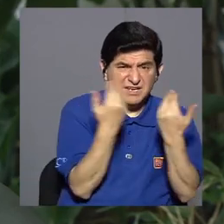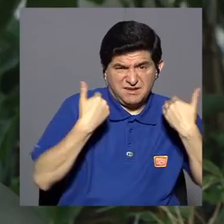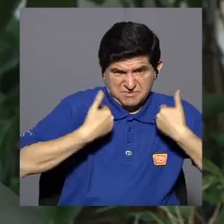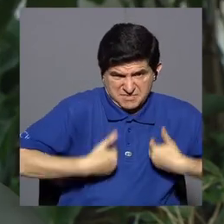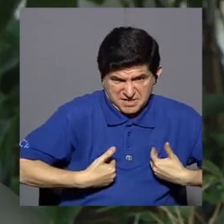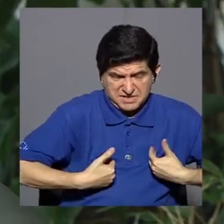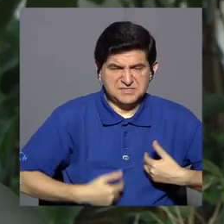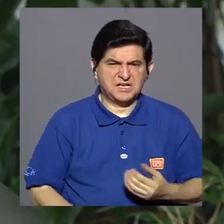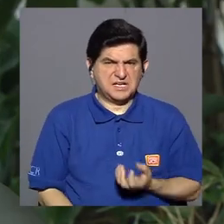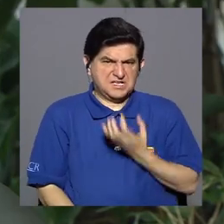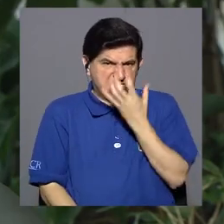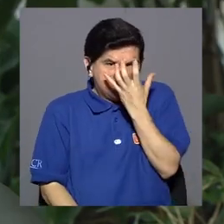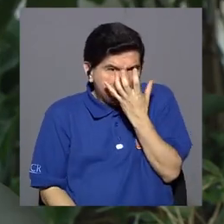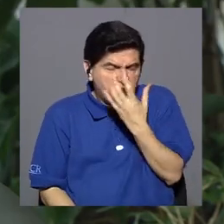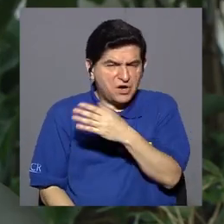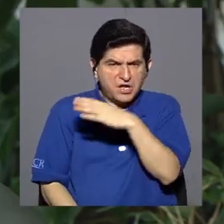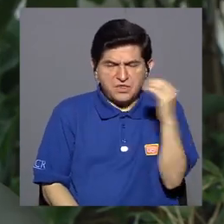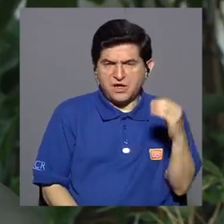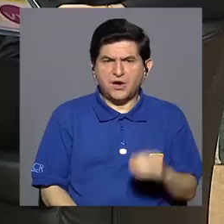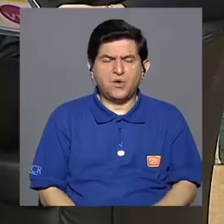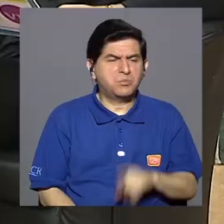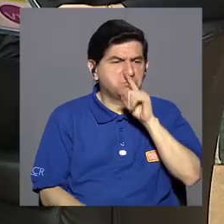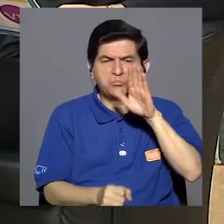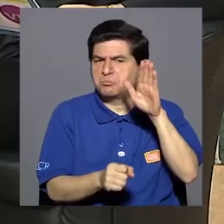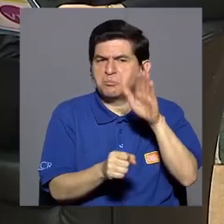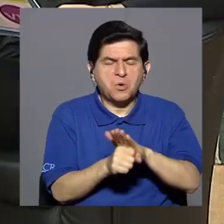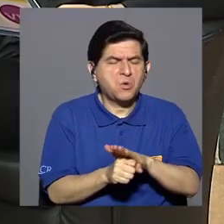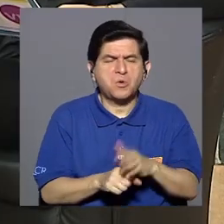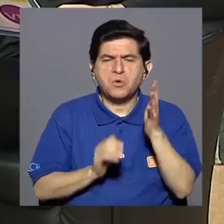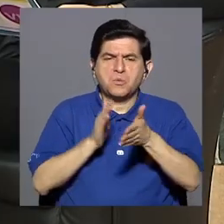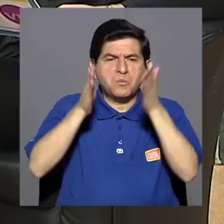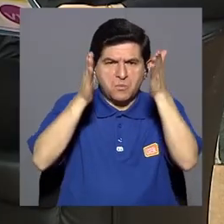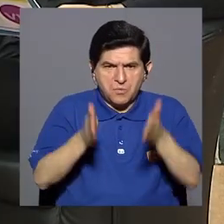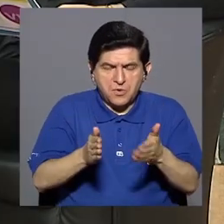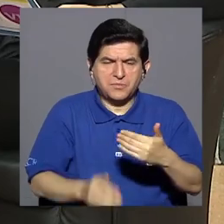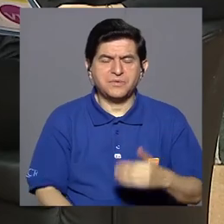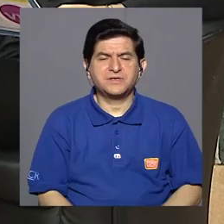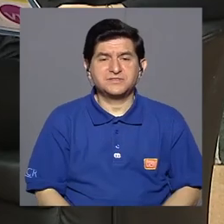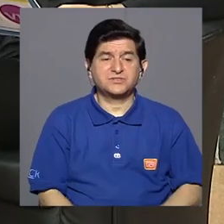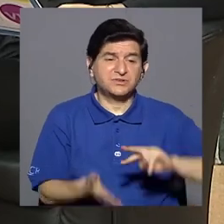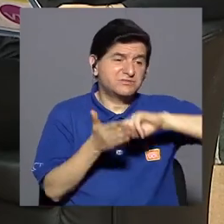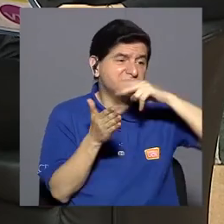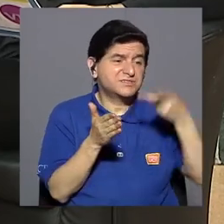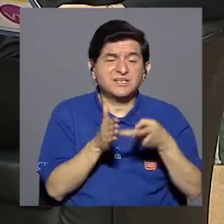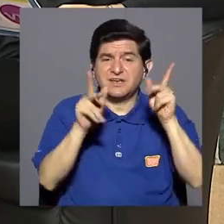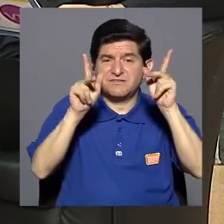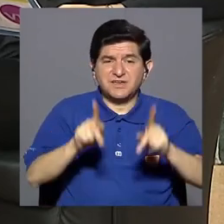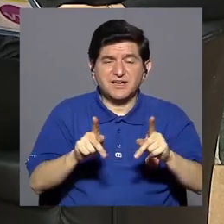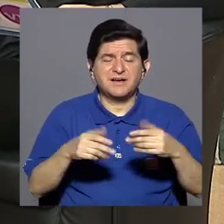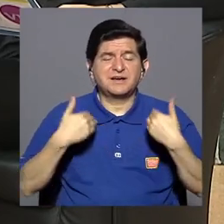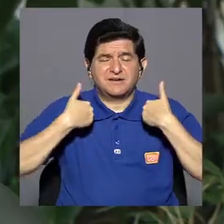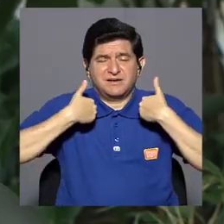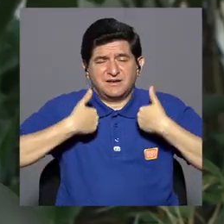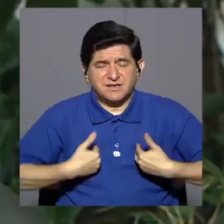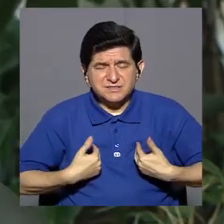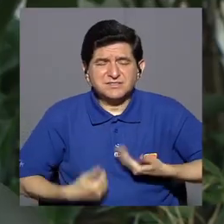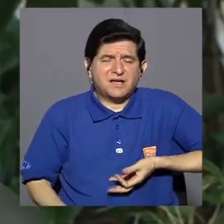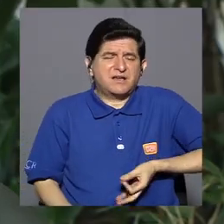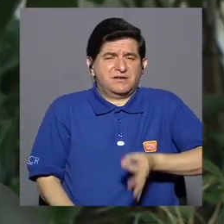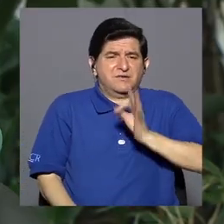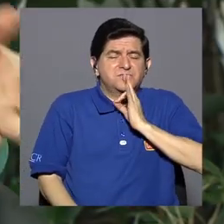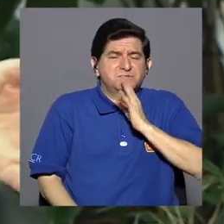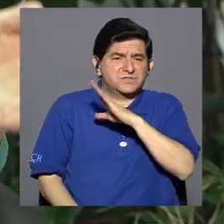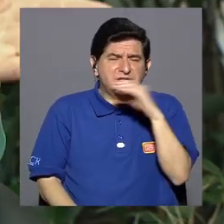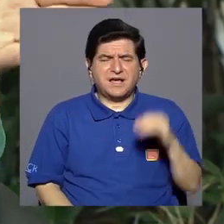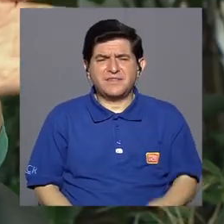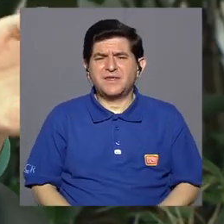familia enojada, una familia donde no haya compromiso de sus cuidadores, vamos a tener pacientes cansados, frustrados